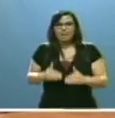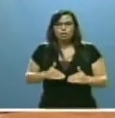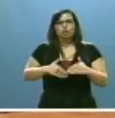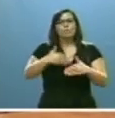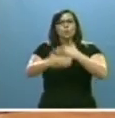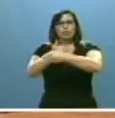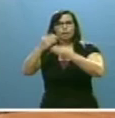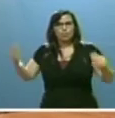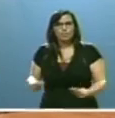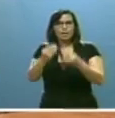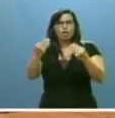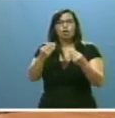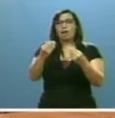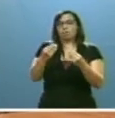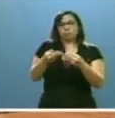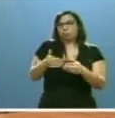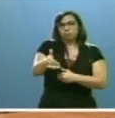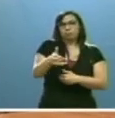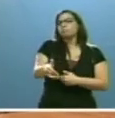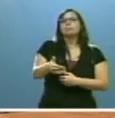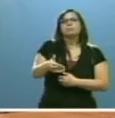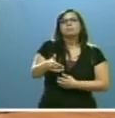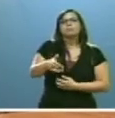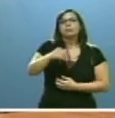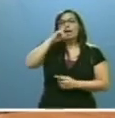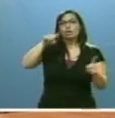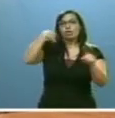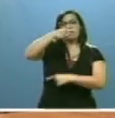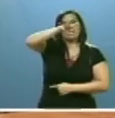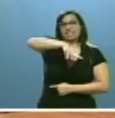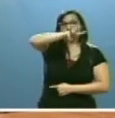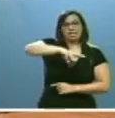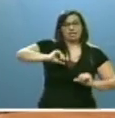procedimientos, que estará disponible en el primer trimestre de 2016.